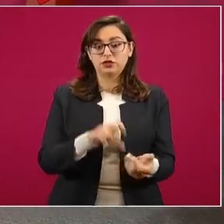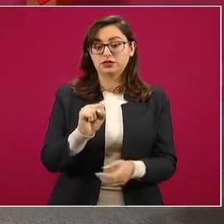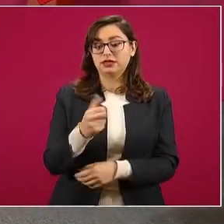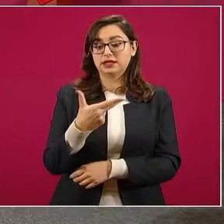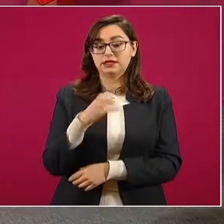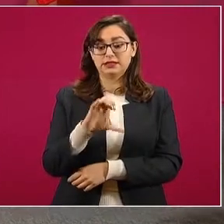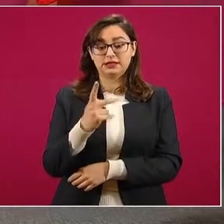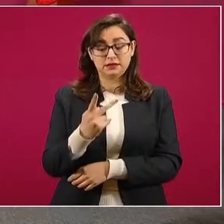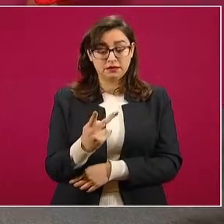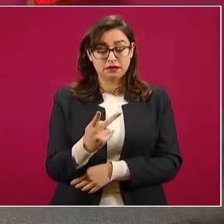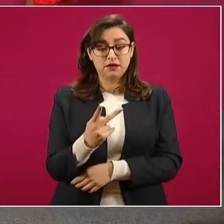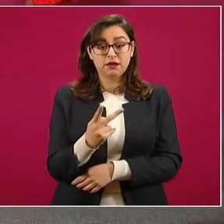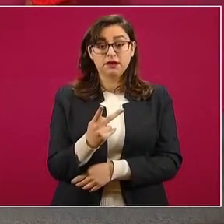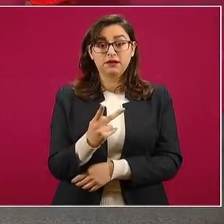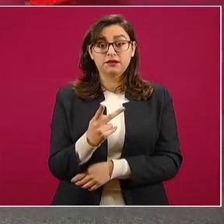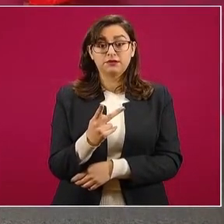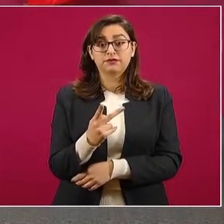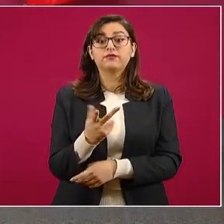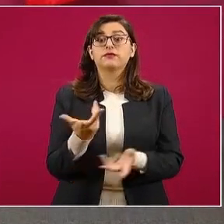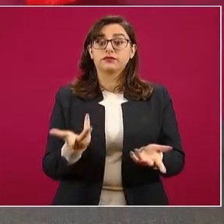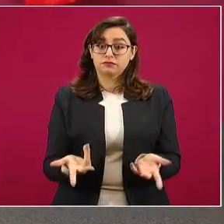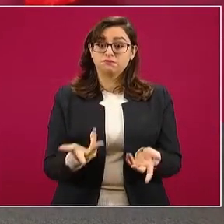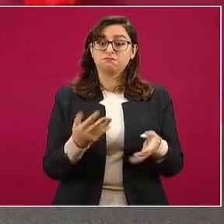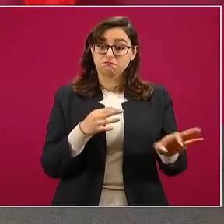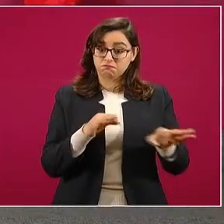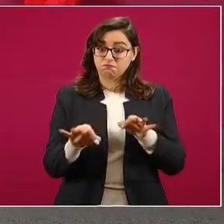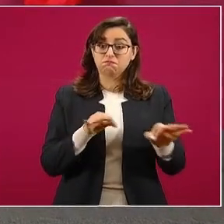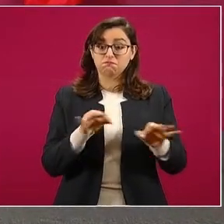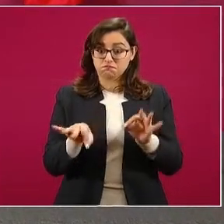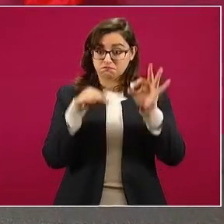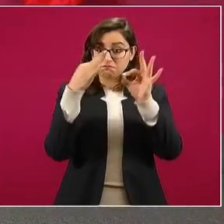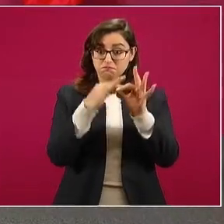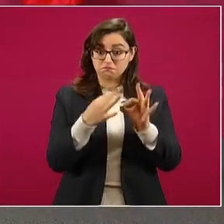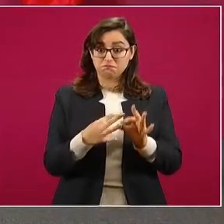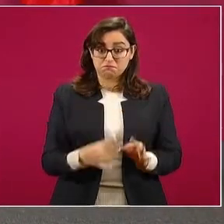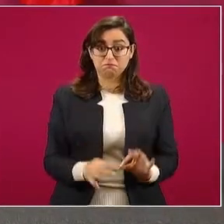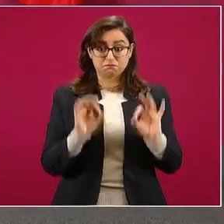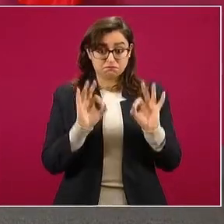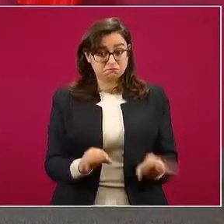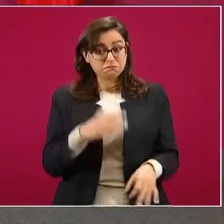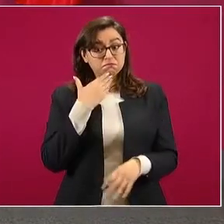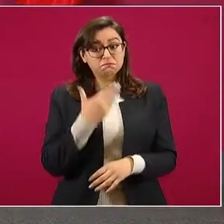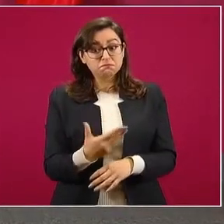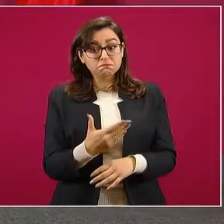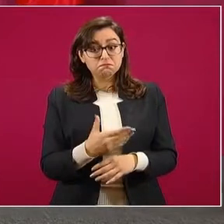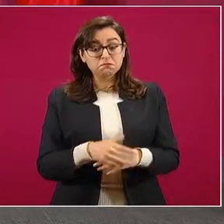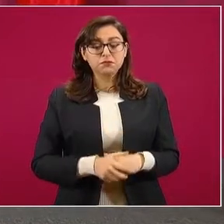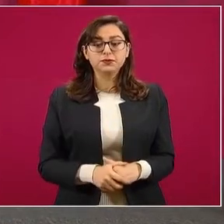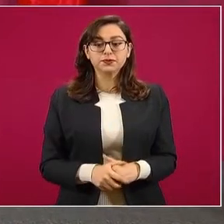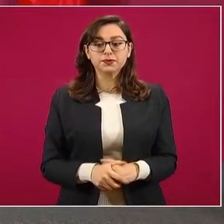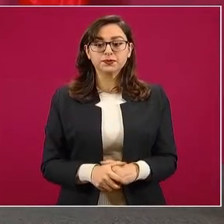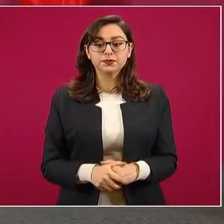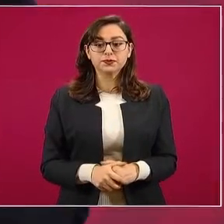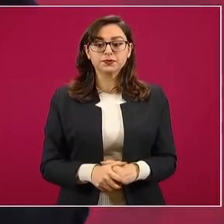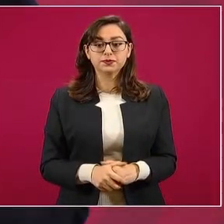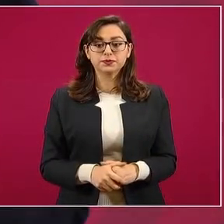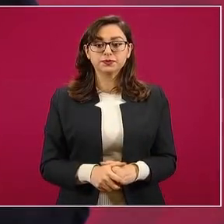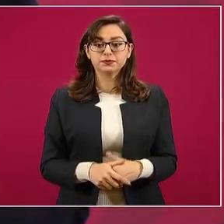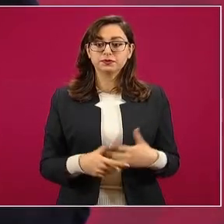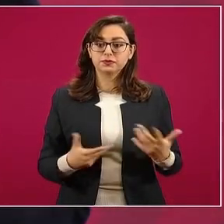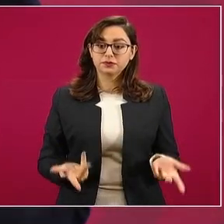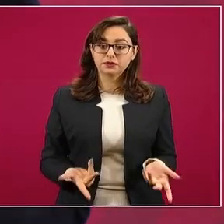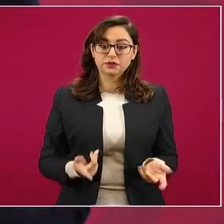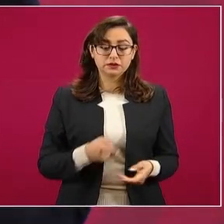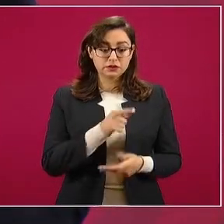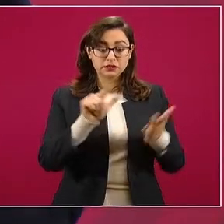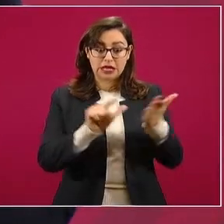está haciendo su labor. Y si requiere de un mejor